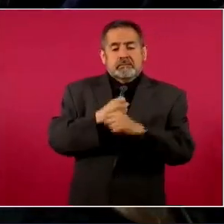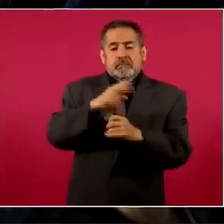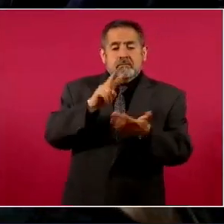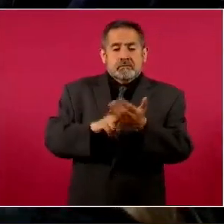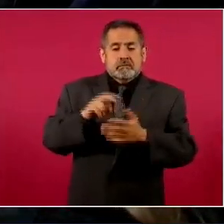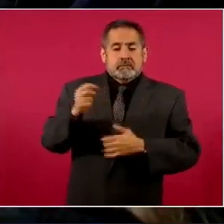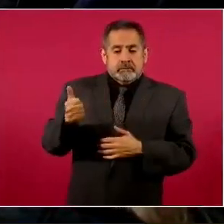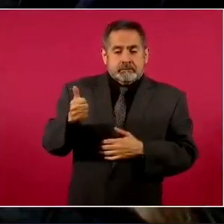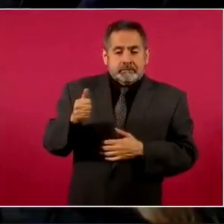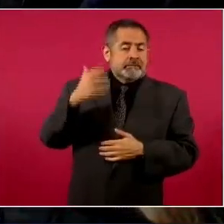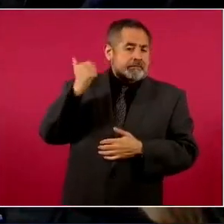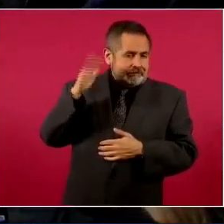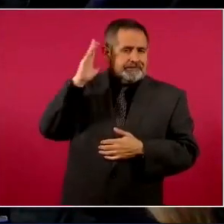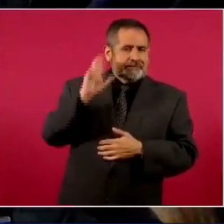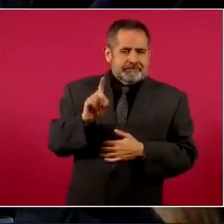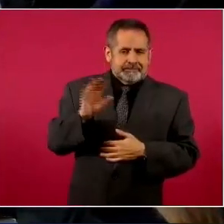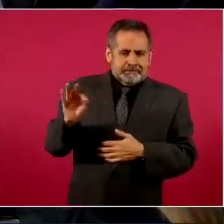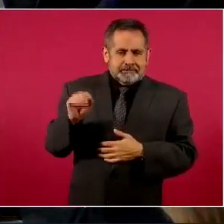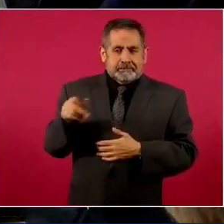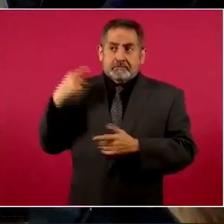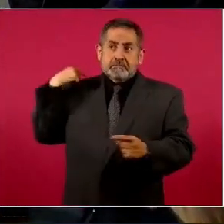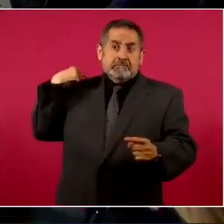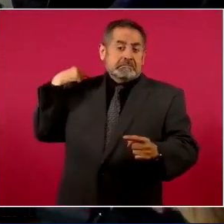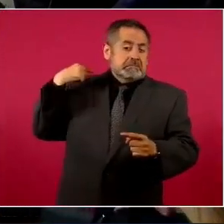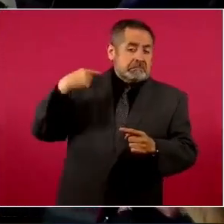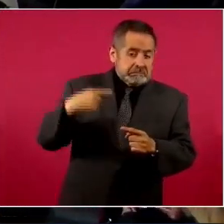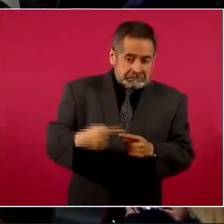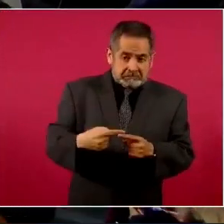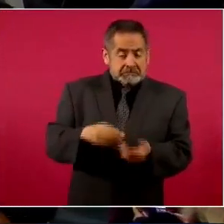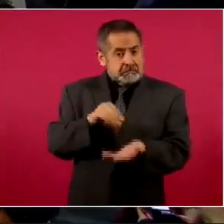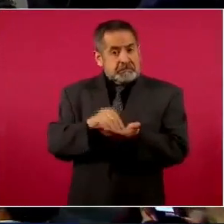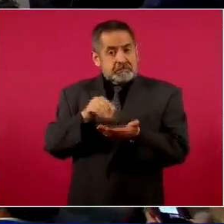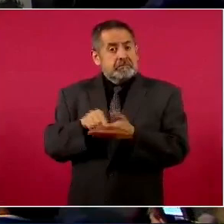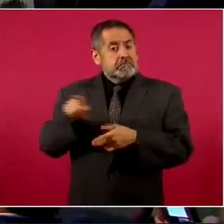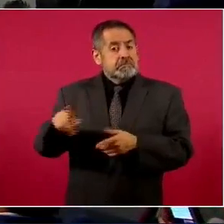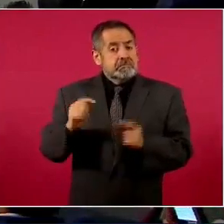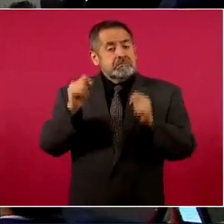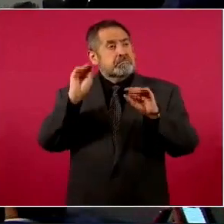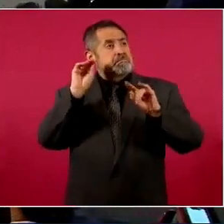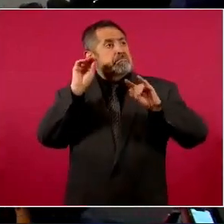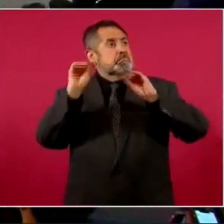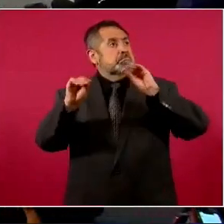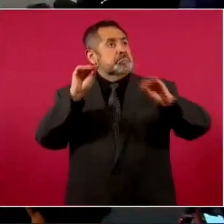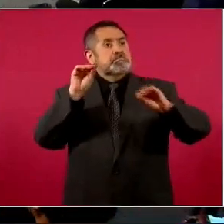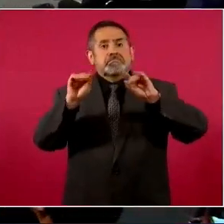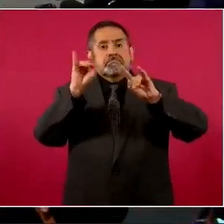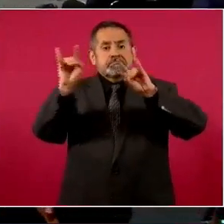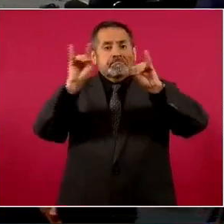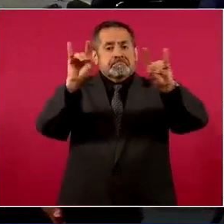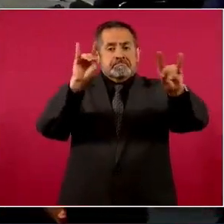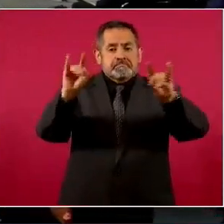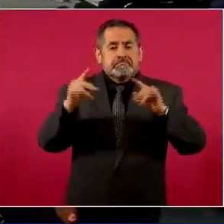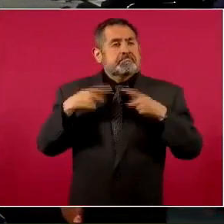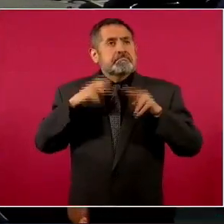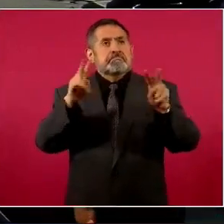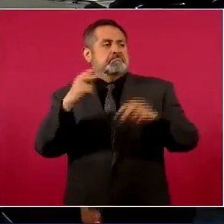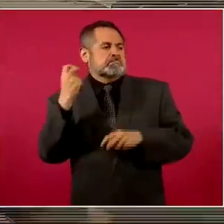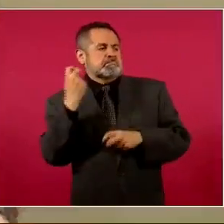cuando entonces era el Distrito Federal, y hasta el día de hoy sigue siendo una práctica permanente justamente para